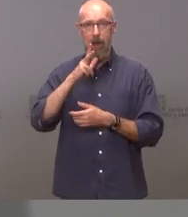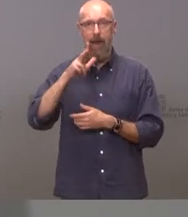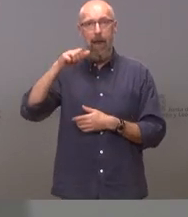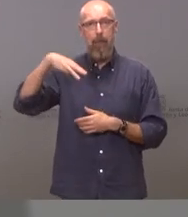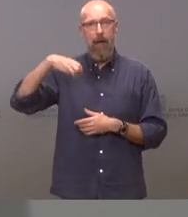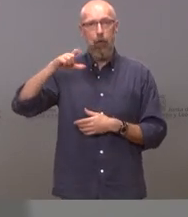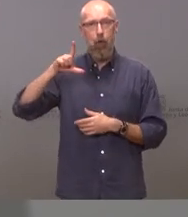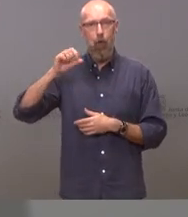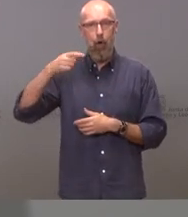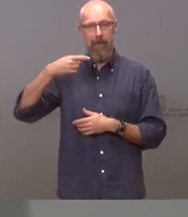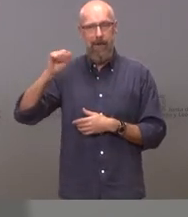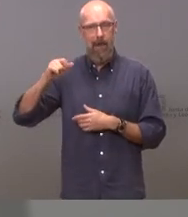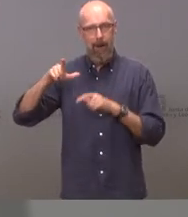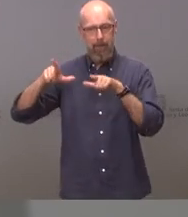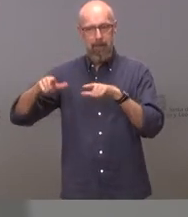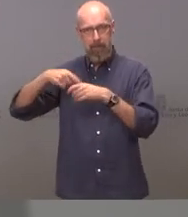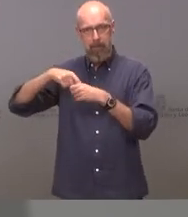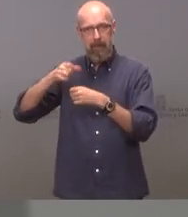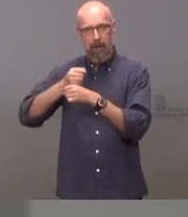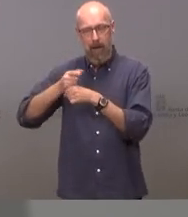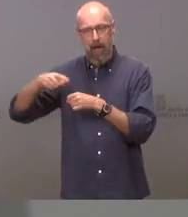una plantilla que está cumpliendo